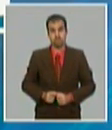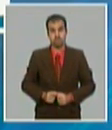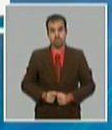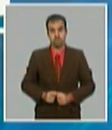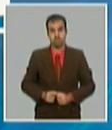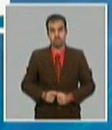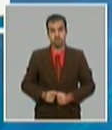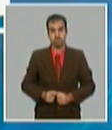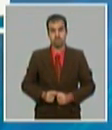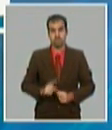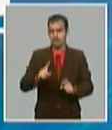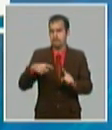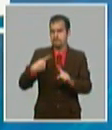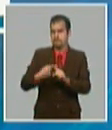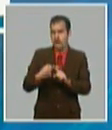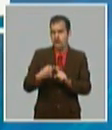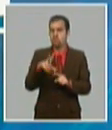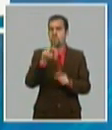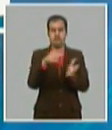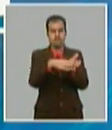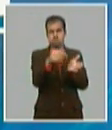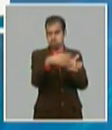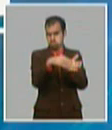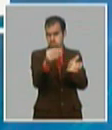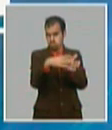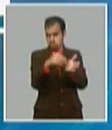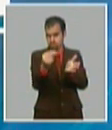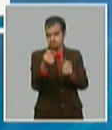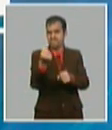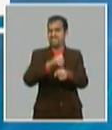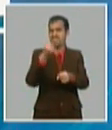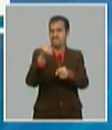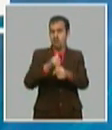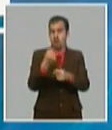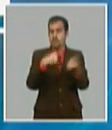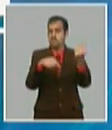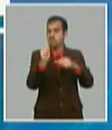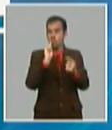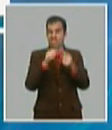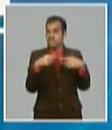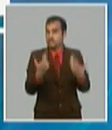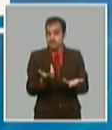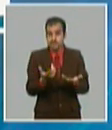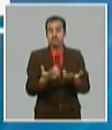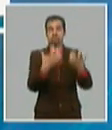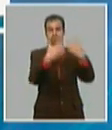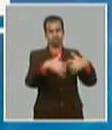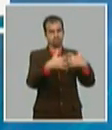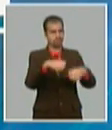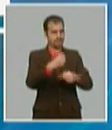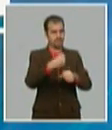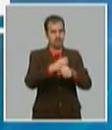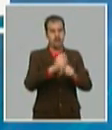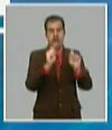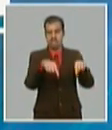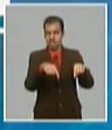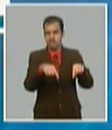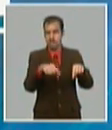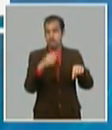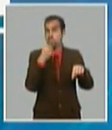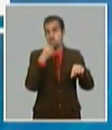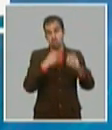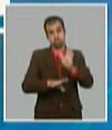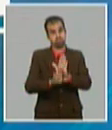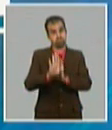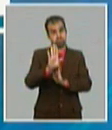incentivar la generación de nuevos empleos fundamentalmente en la actividad productiva para lo cual es imprescindible el impulso al desarrollo